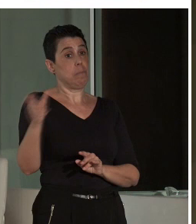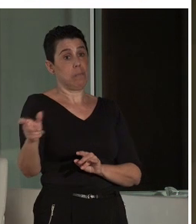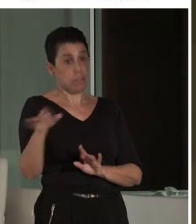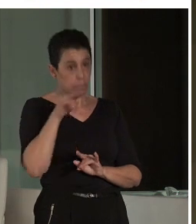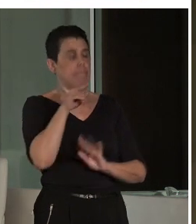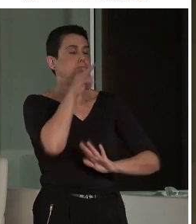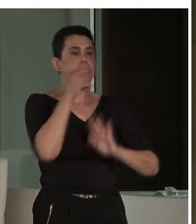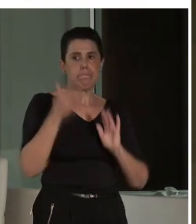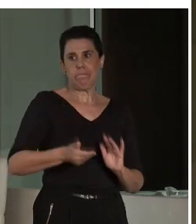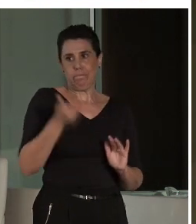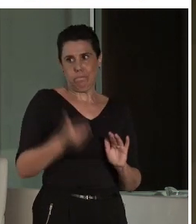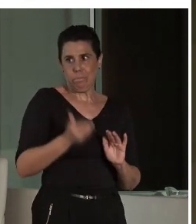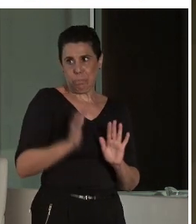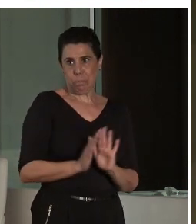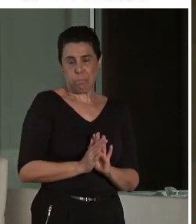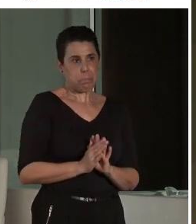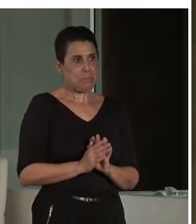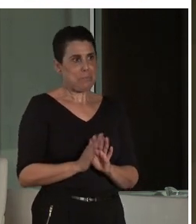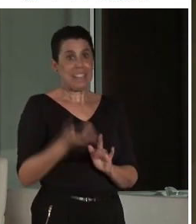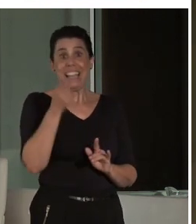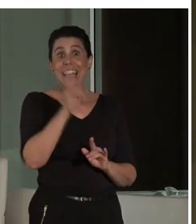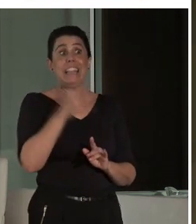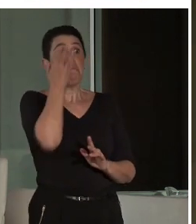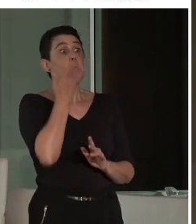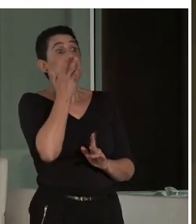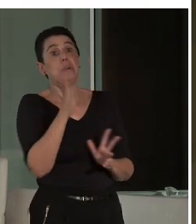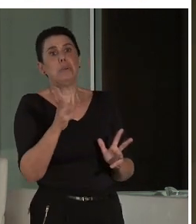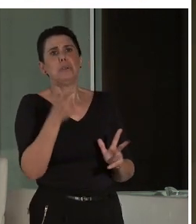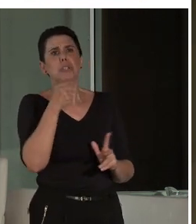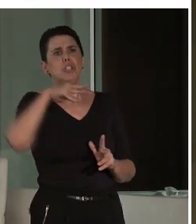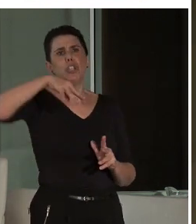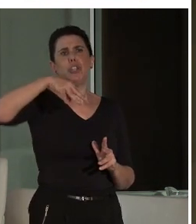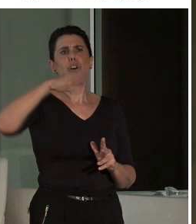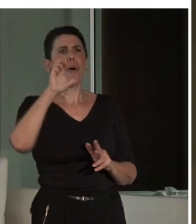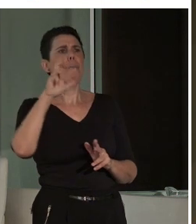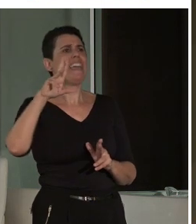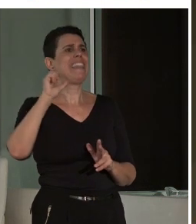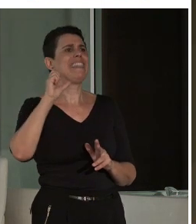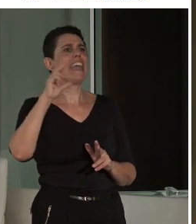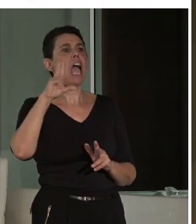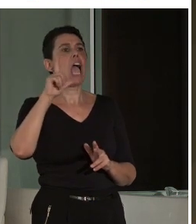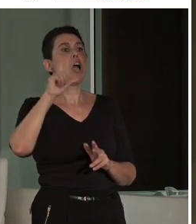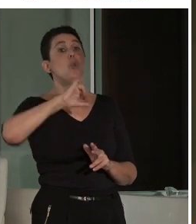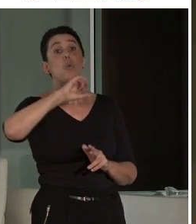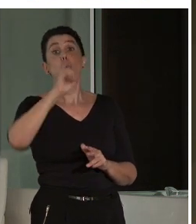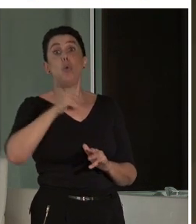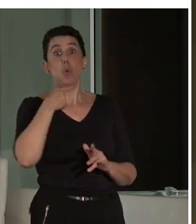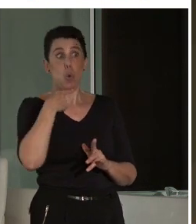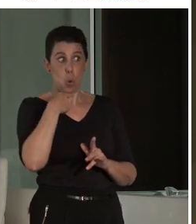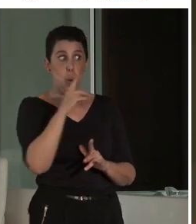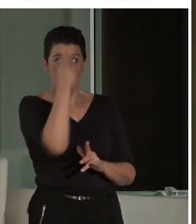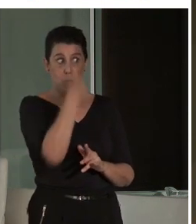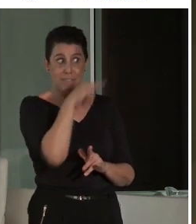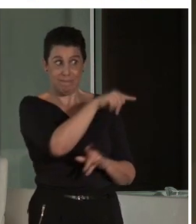importante, ¿no? Y también me gustó mucho que dijo Merce Luz, también de la ONCE, que